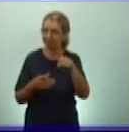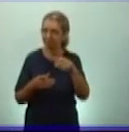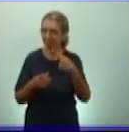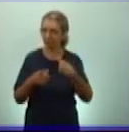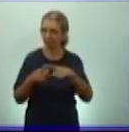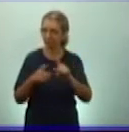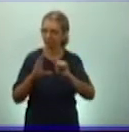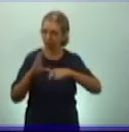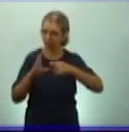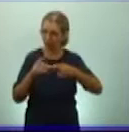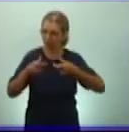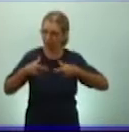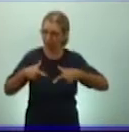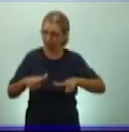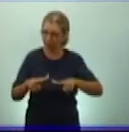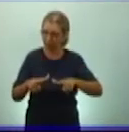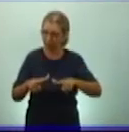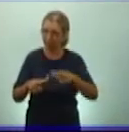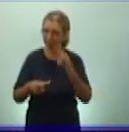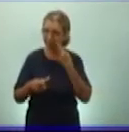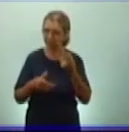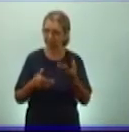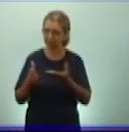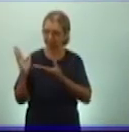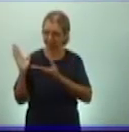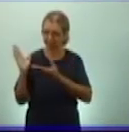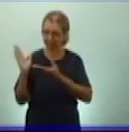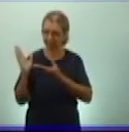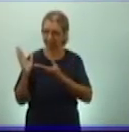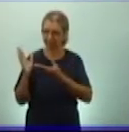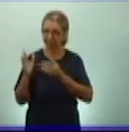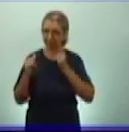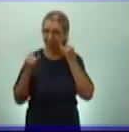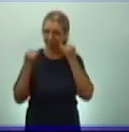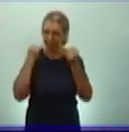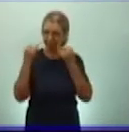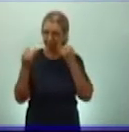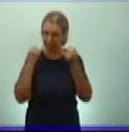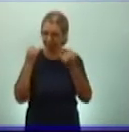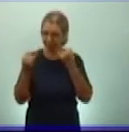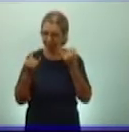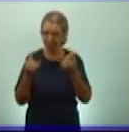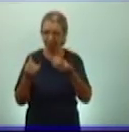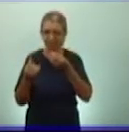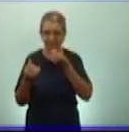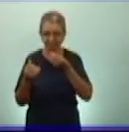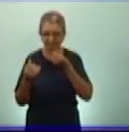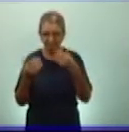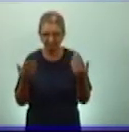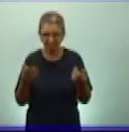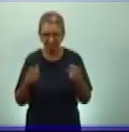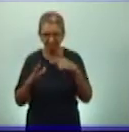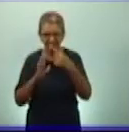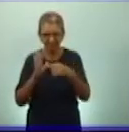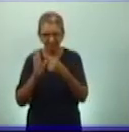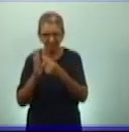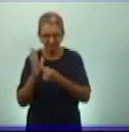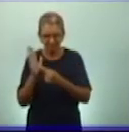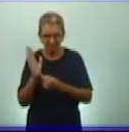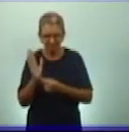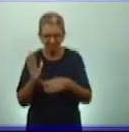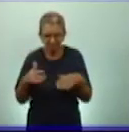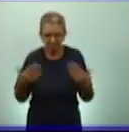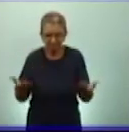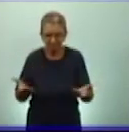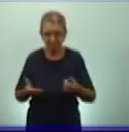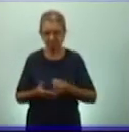este pequeño fragmento de video, donde quiero que ustedes vayan identificando allí cómo fue posible entonces, en esas condiciones, desarrollar la agricultura.